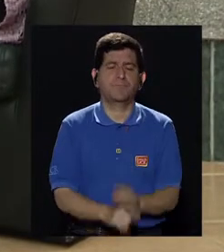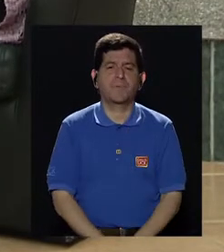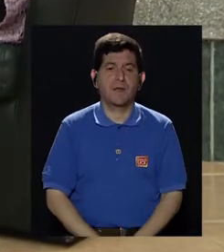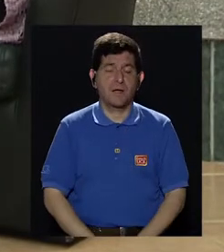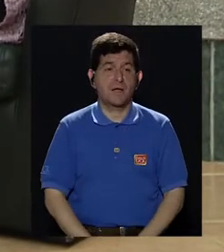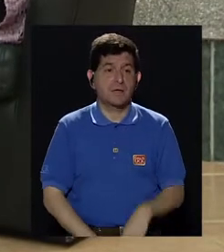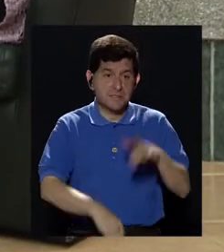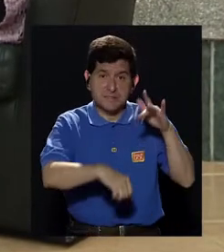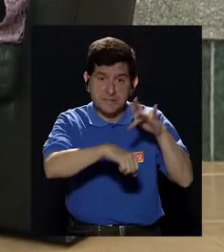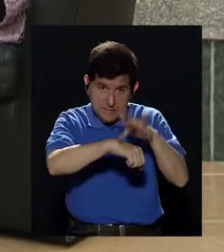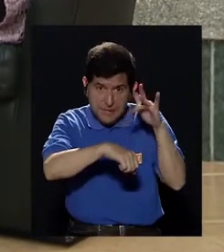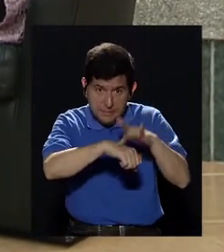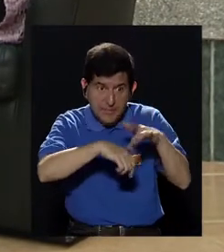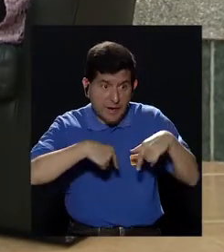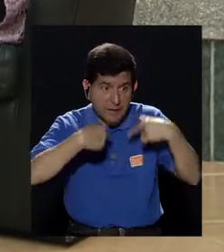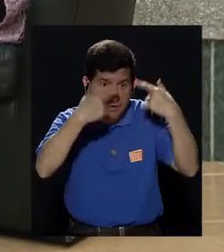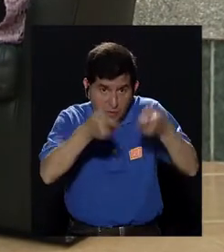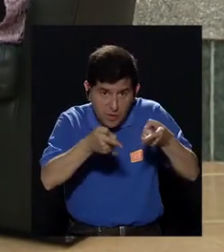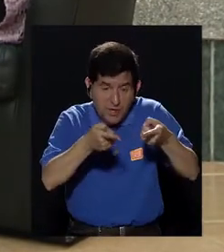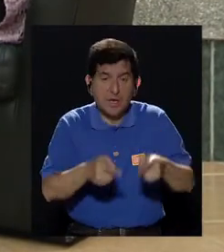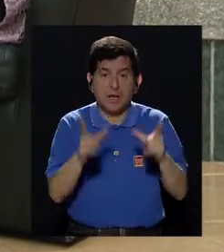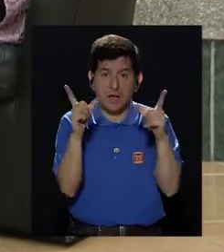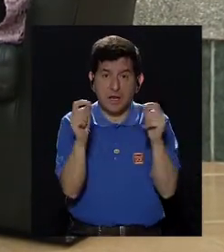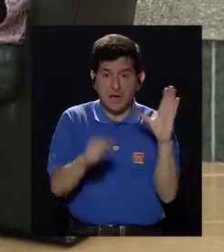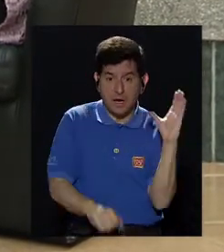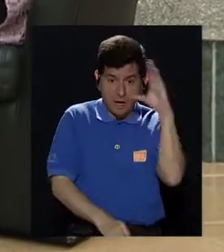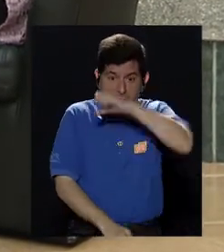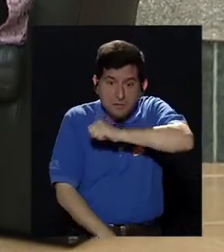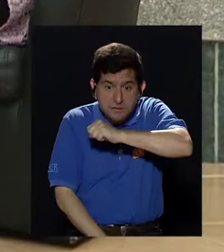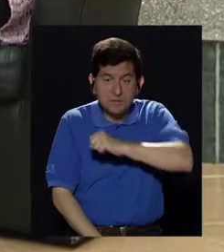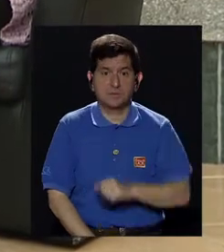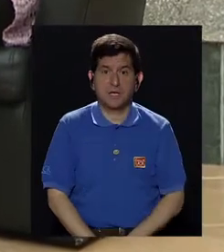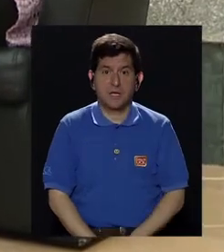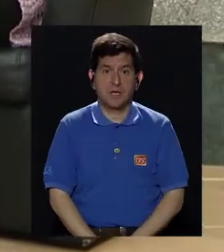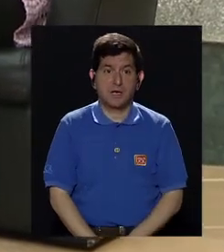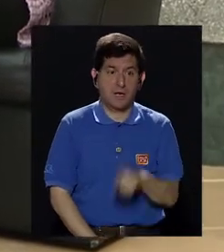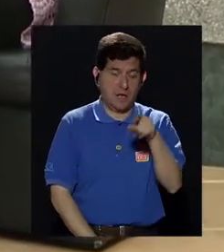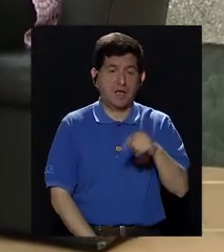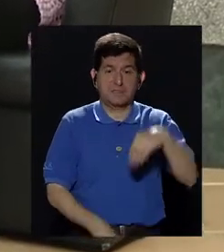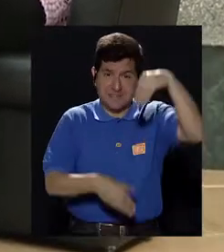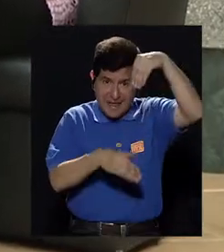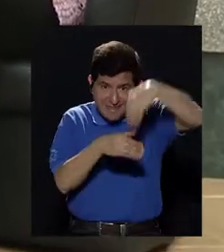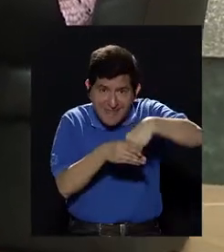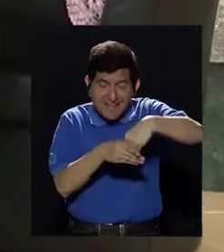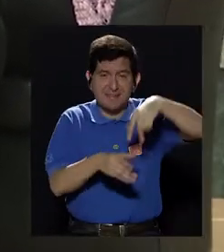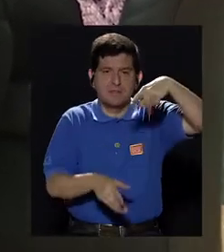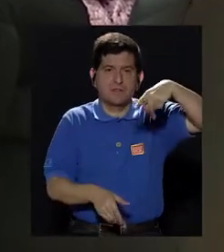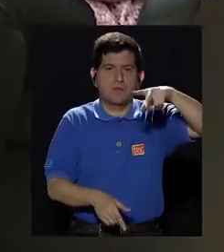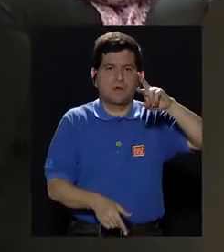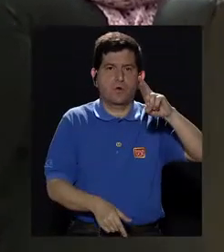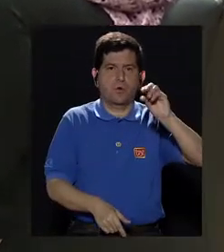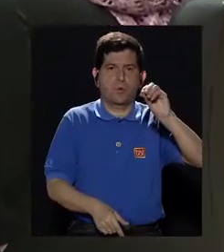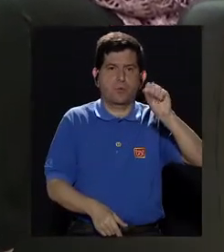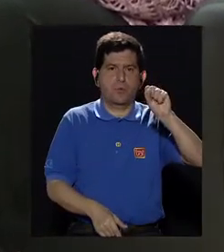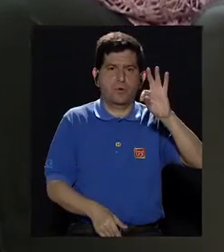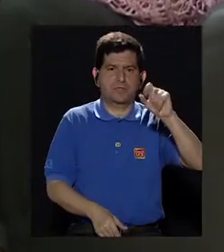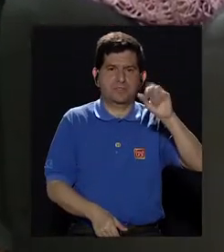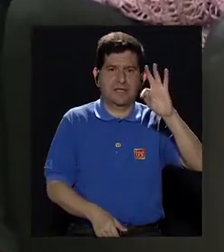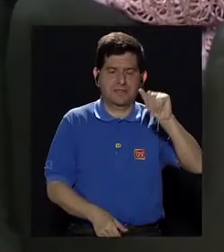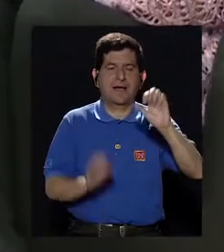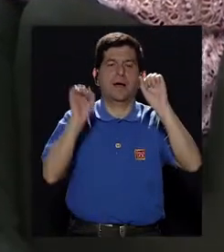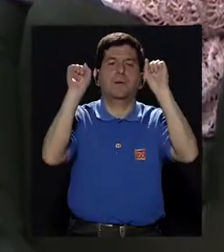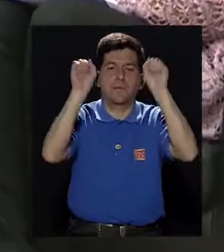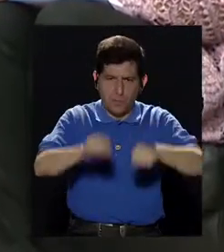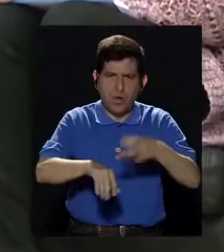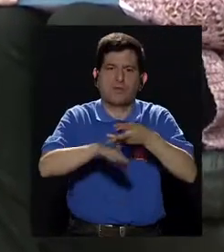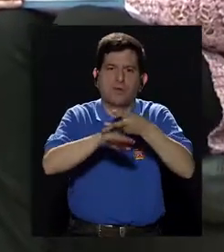cuando llegamos a tiempo, es decir, cuando es un cáncer temprano, cuando es un cáncer que está dentro de la próstata, entonces podemos ofrecer opciones de